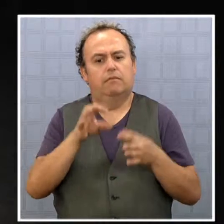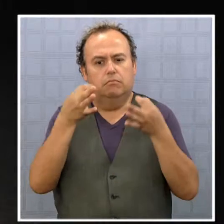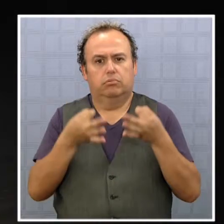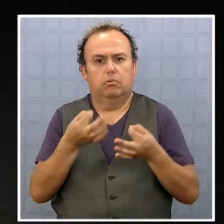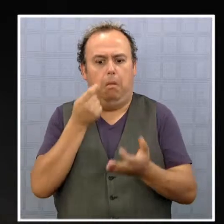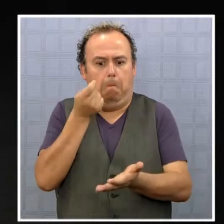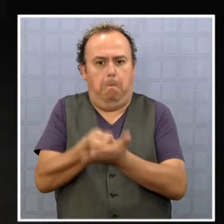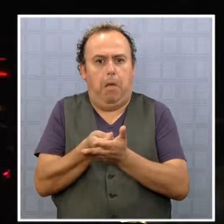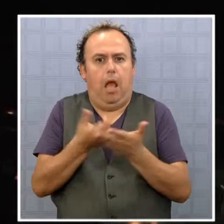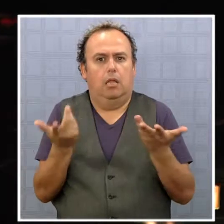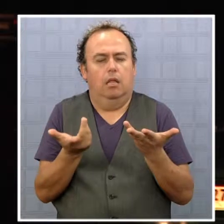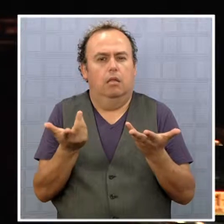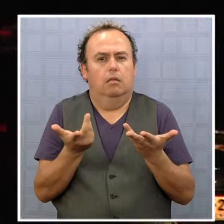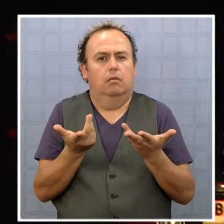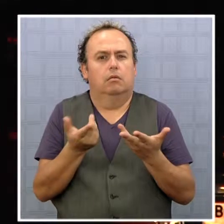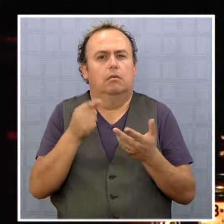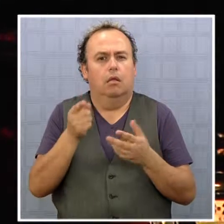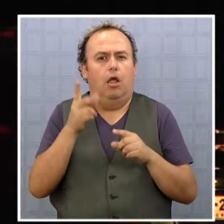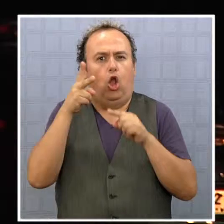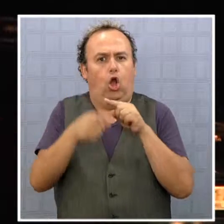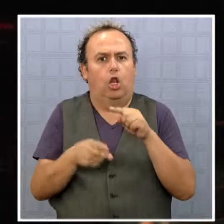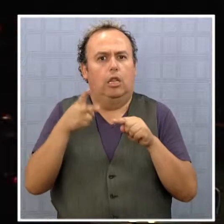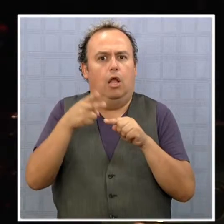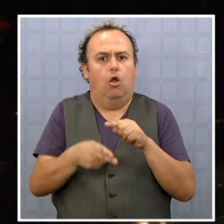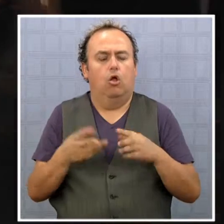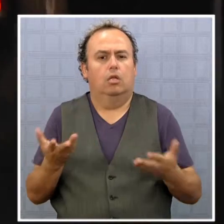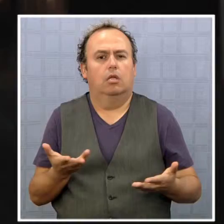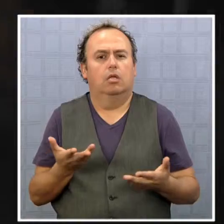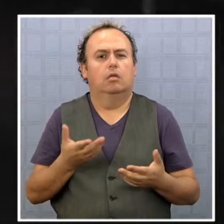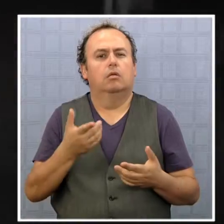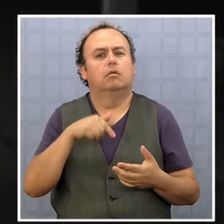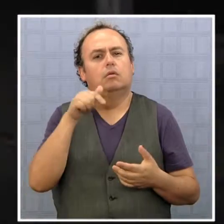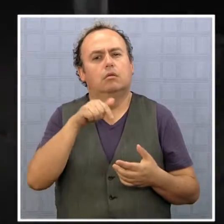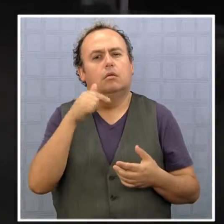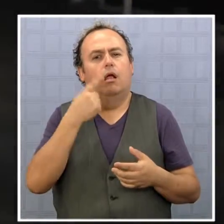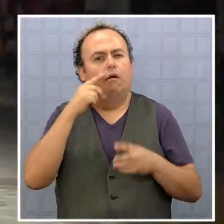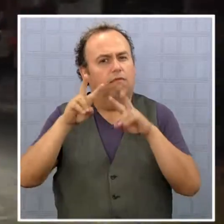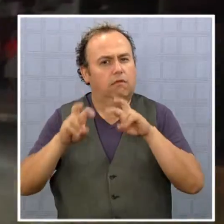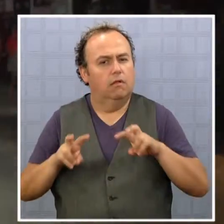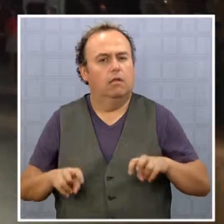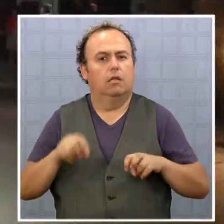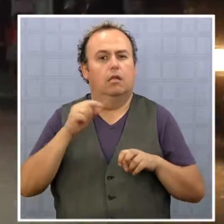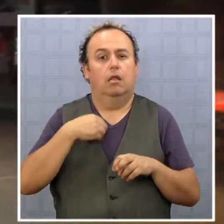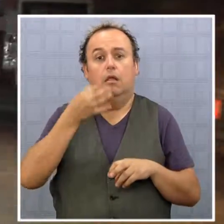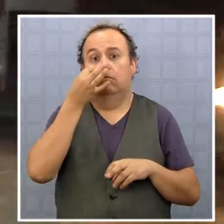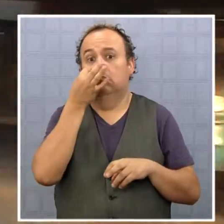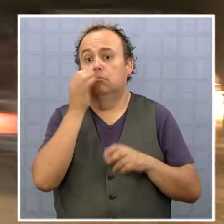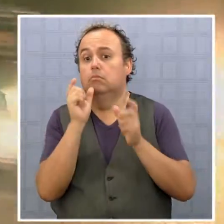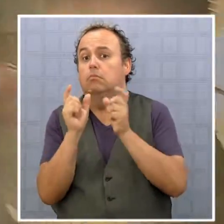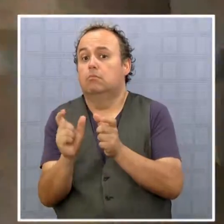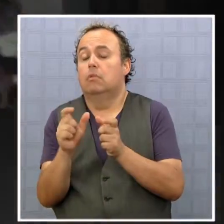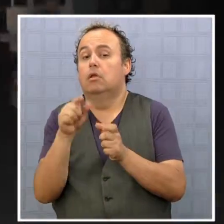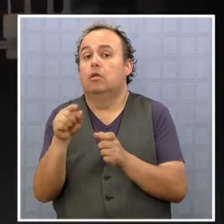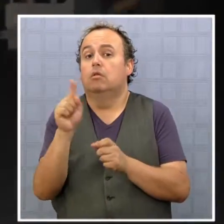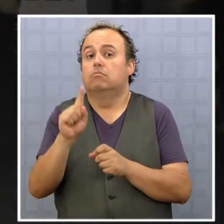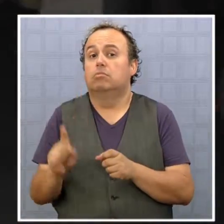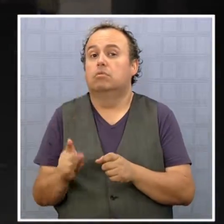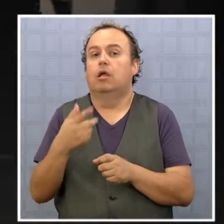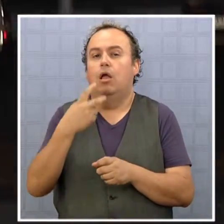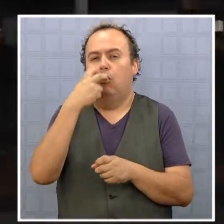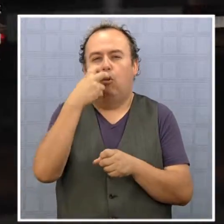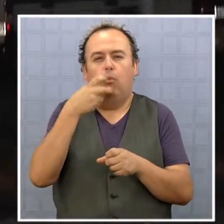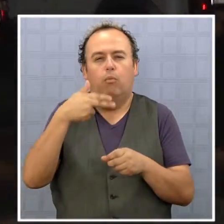costos que se pagan, materia que en las interrupciones de la entrega motiva la investigación de la Superintendencia de Electricidad y